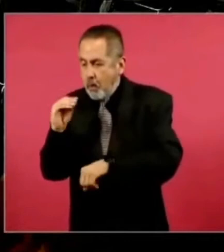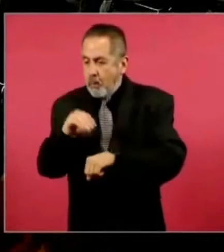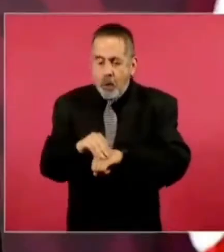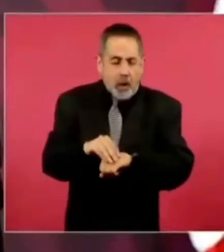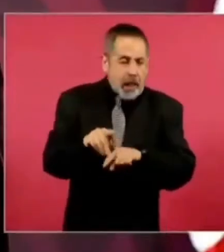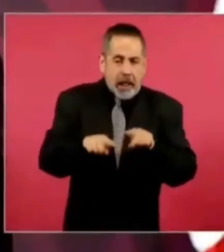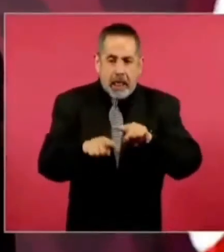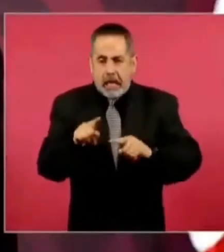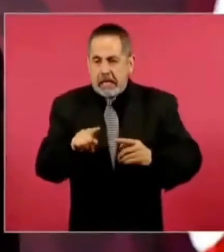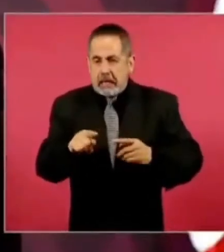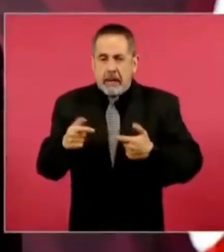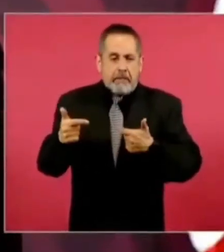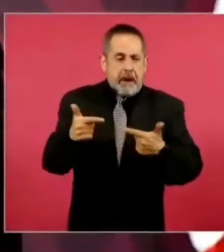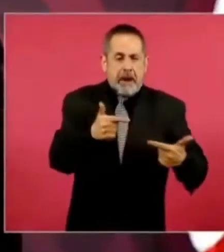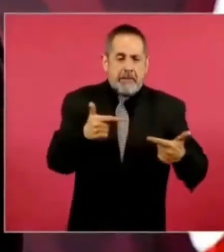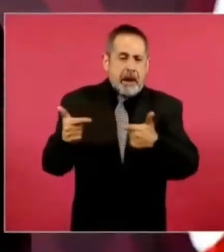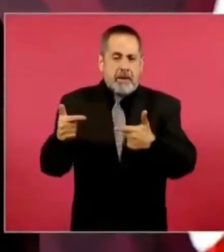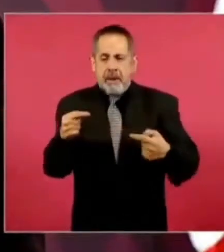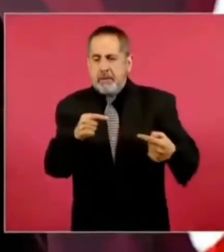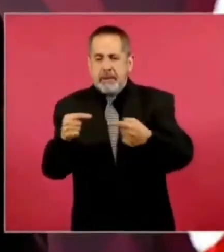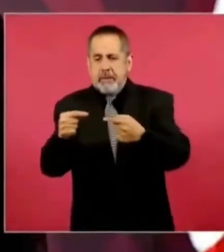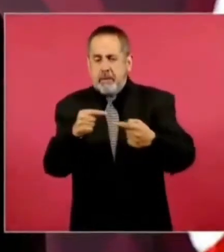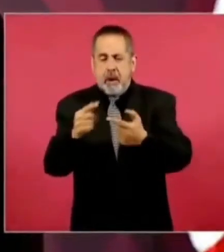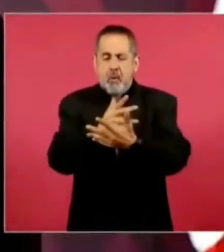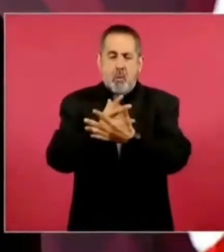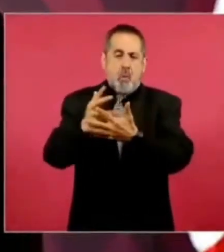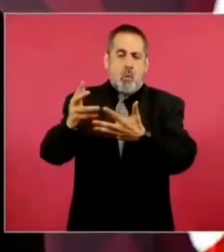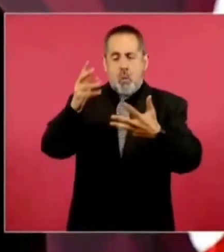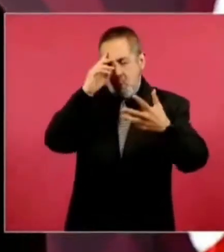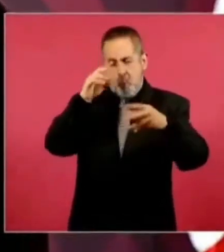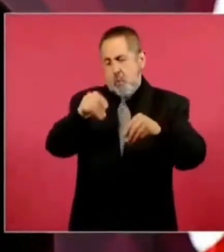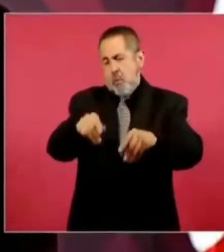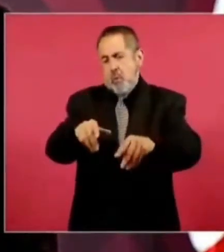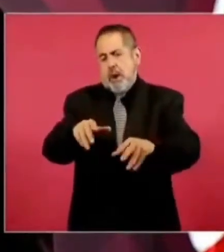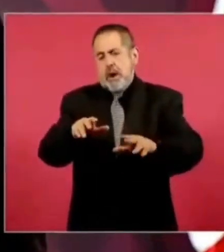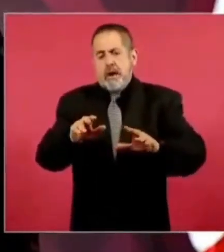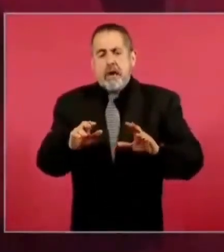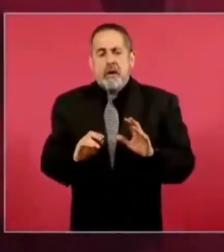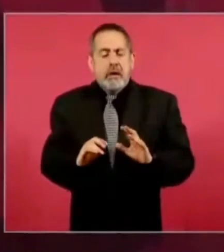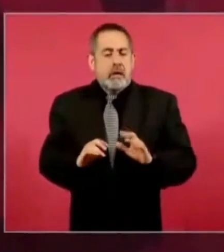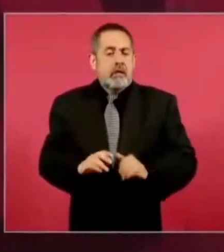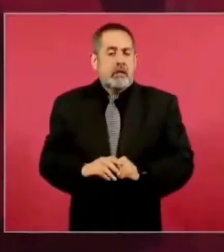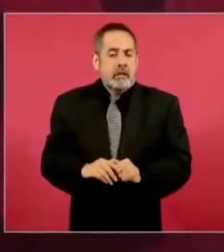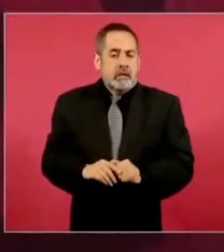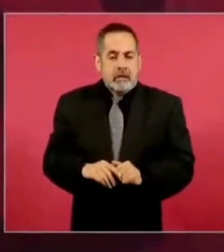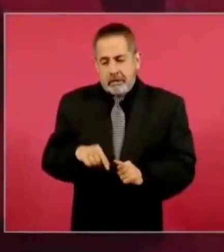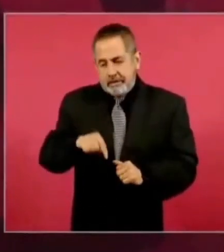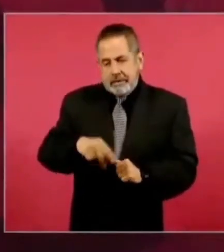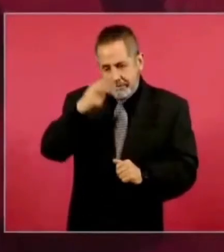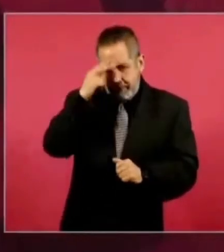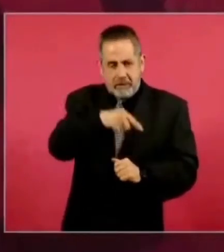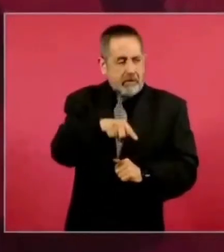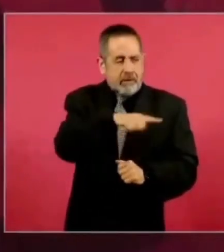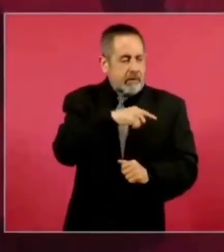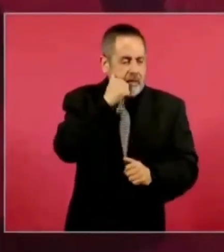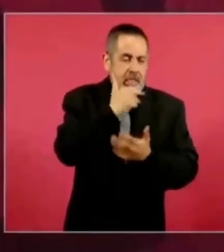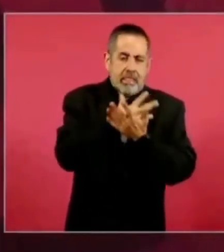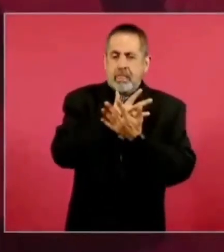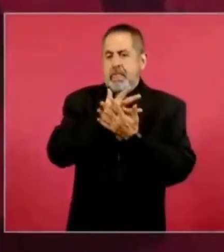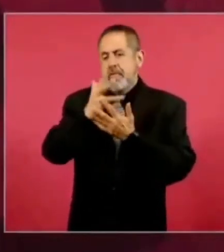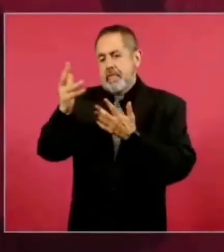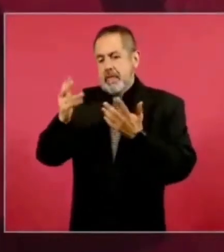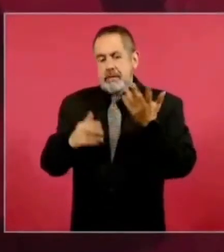y se magnifican porque también estamos en México en